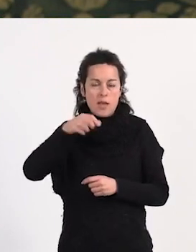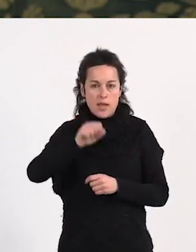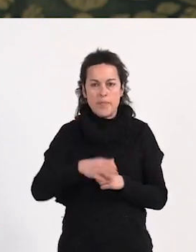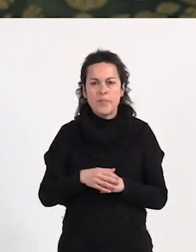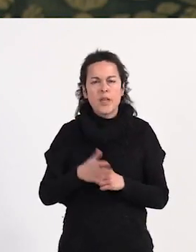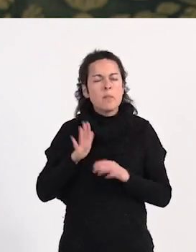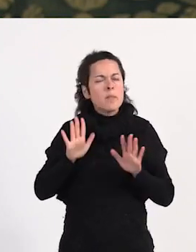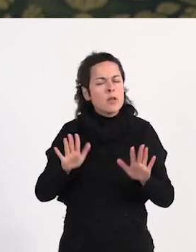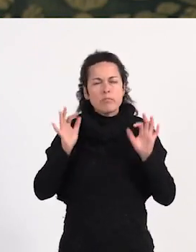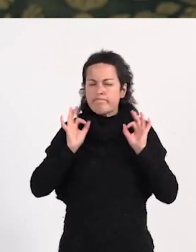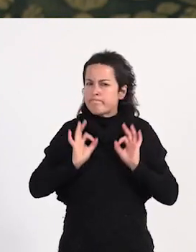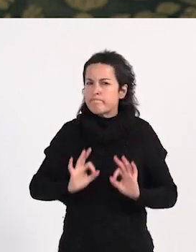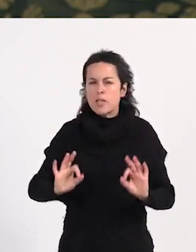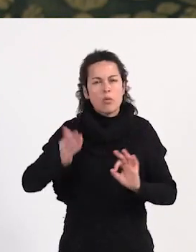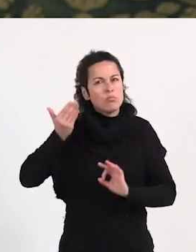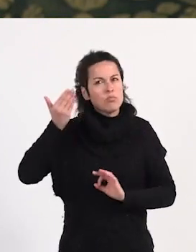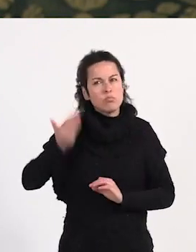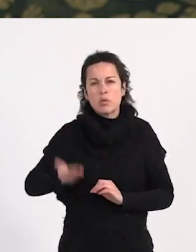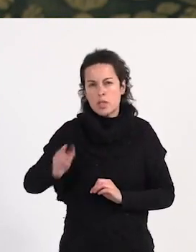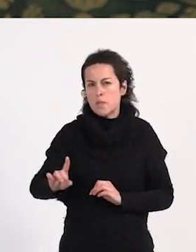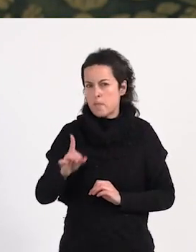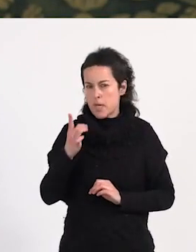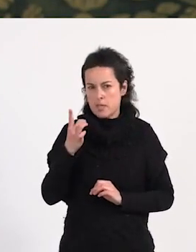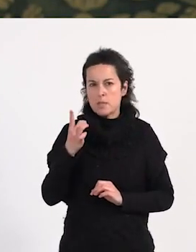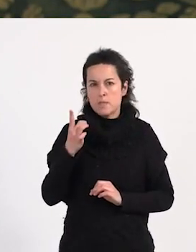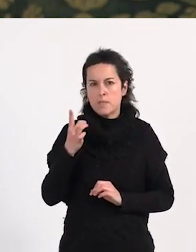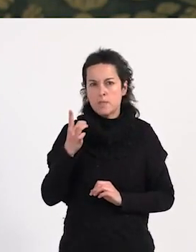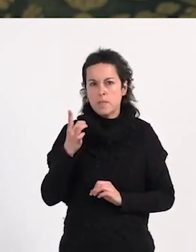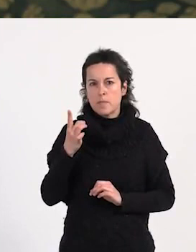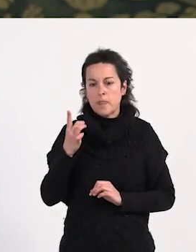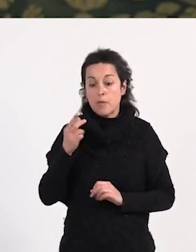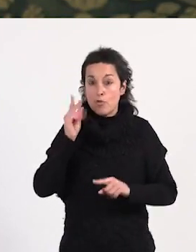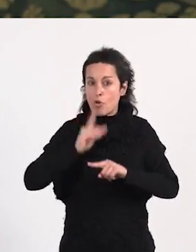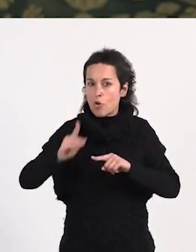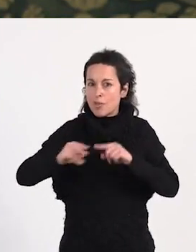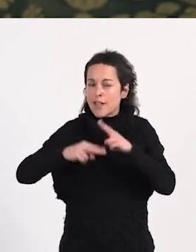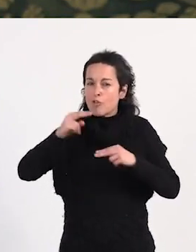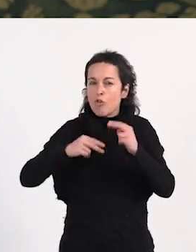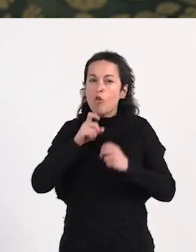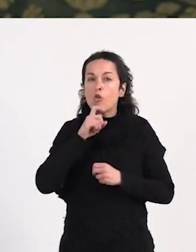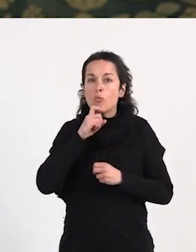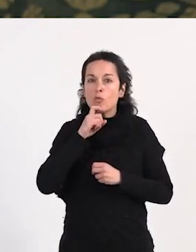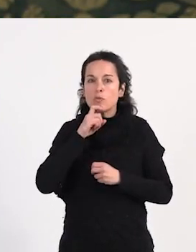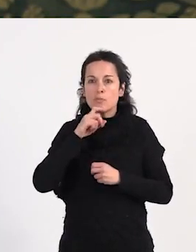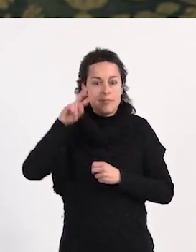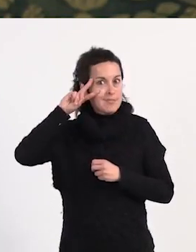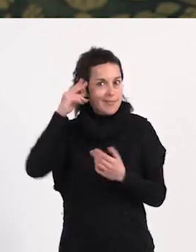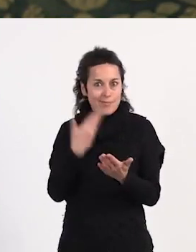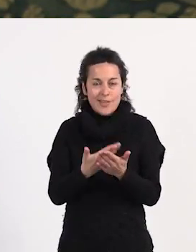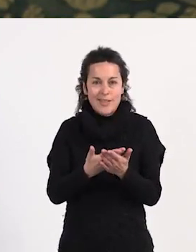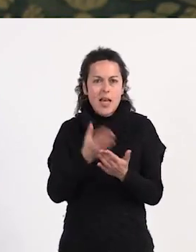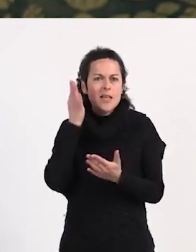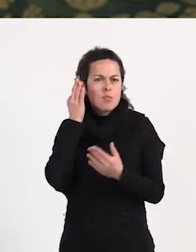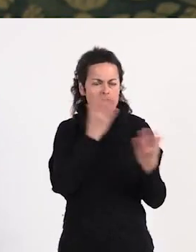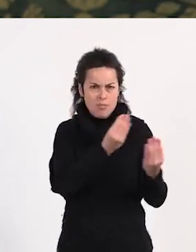el documental es un aporte y lo hemos conseguido gracias al testimonio de Carol,